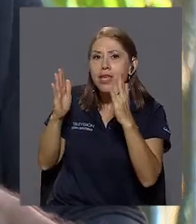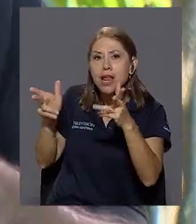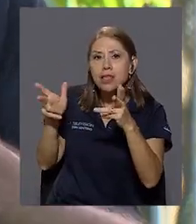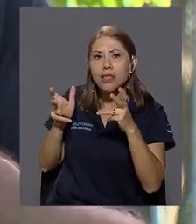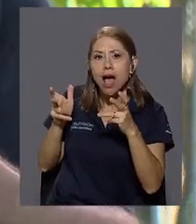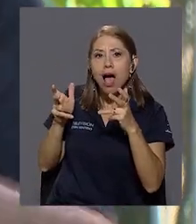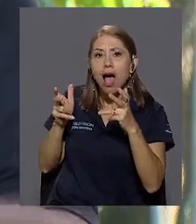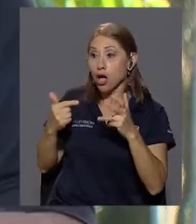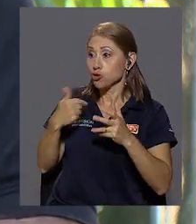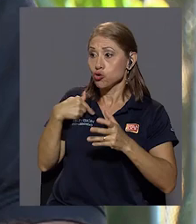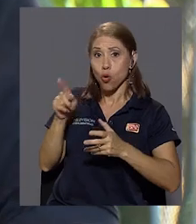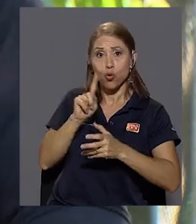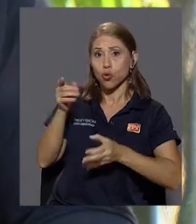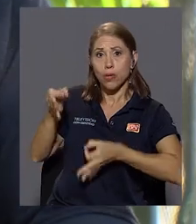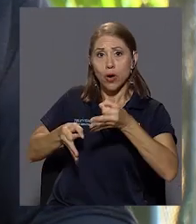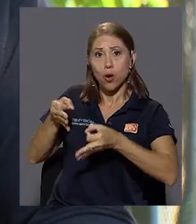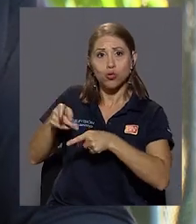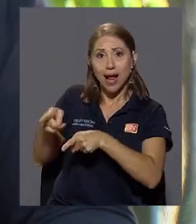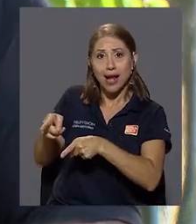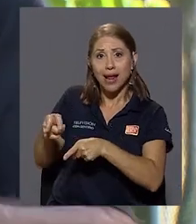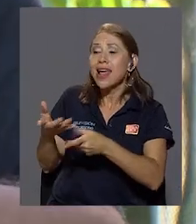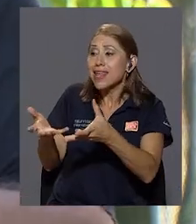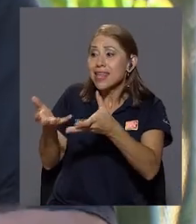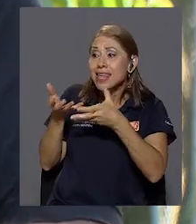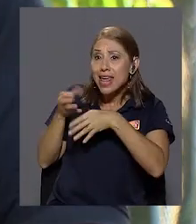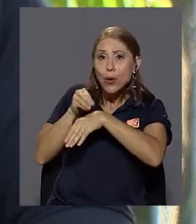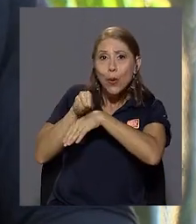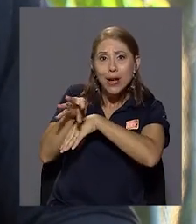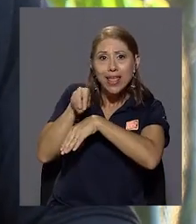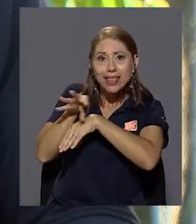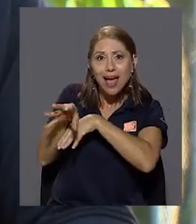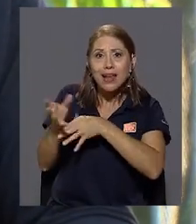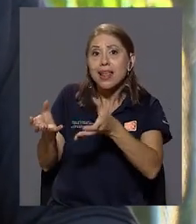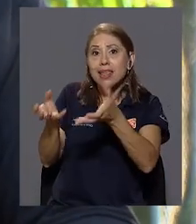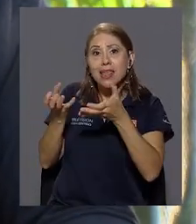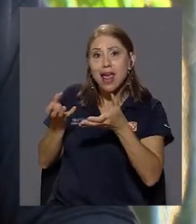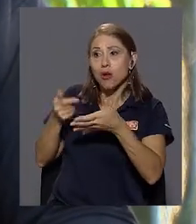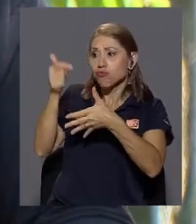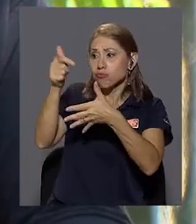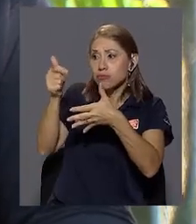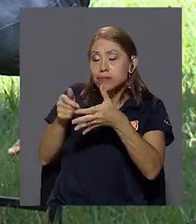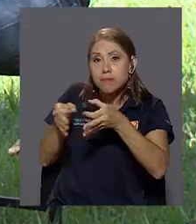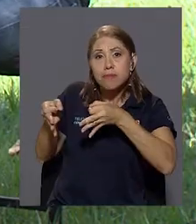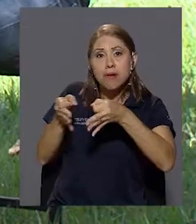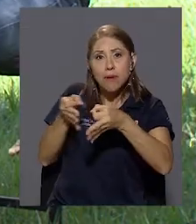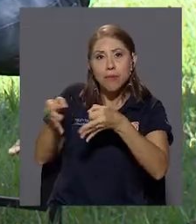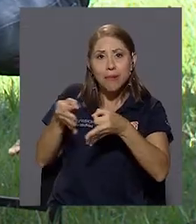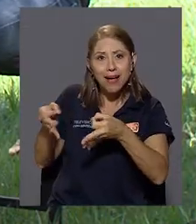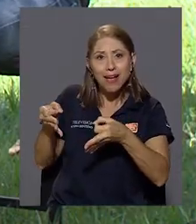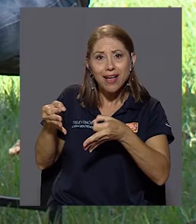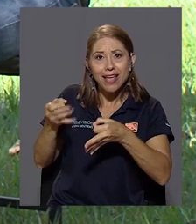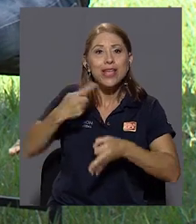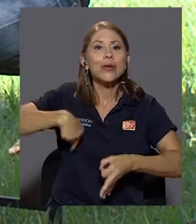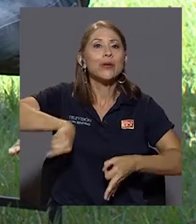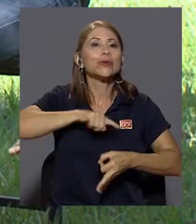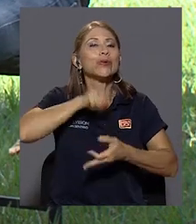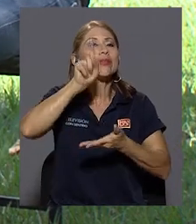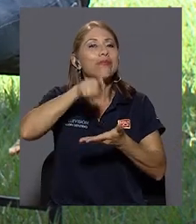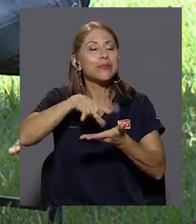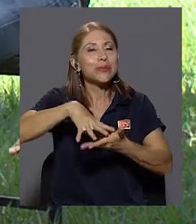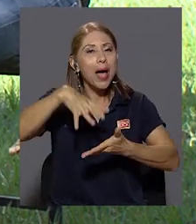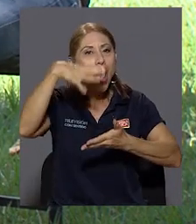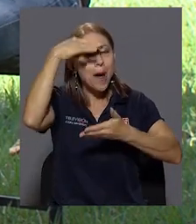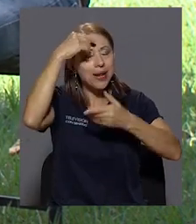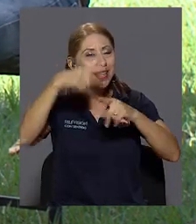voy a juzgar, te quiero orientar, te quiero dar herramientas, ¿verdad? Y sí, definitivamente tenemos que aprender a